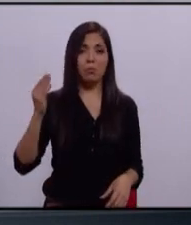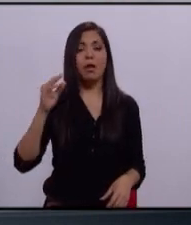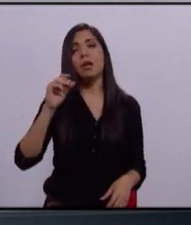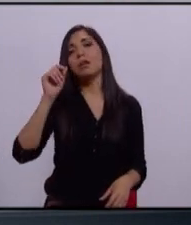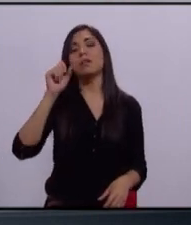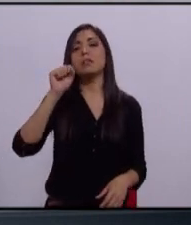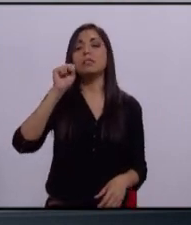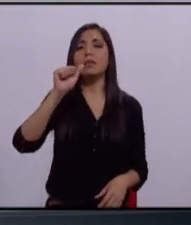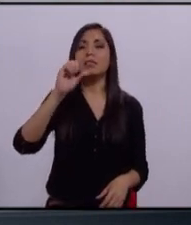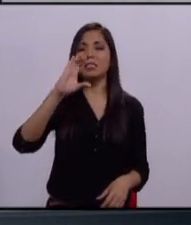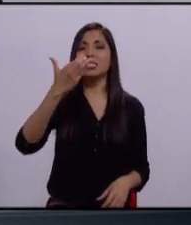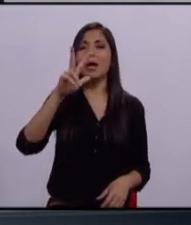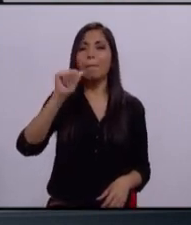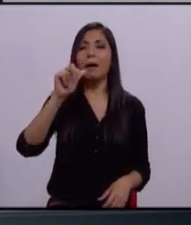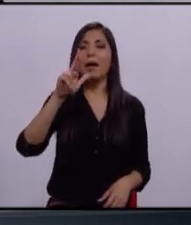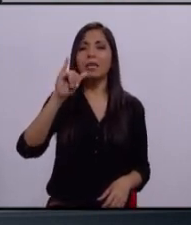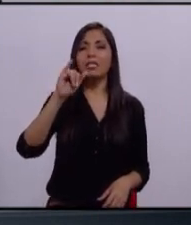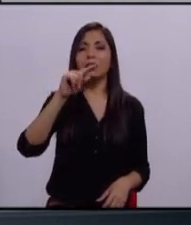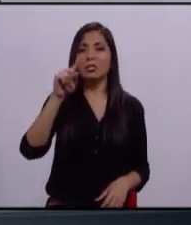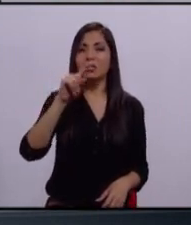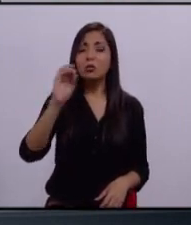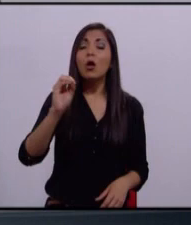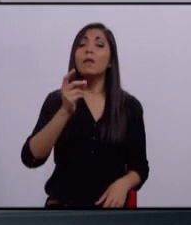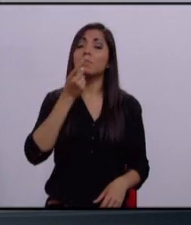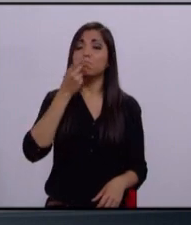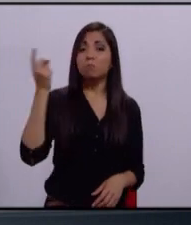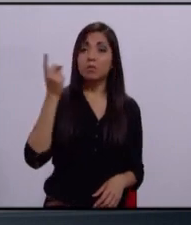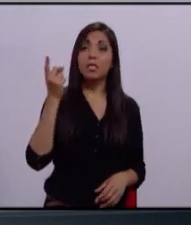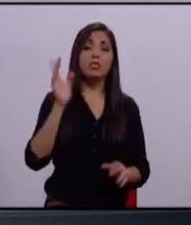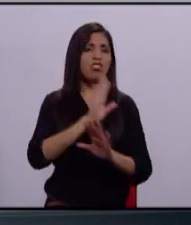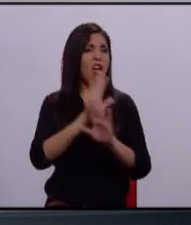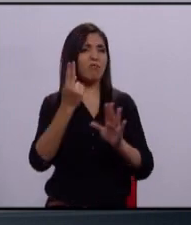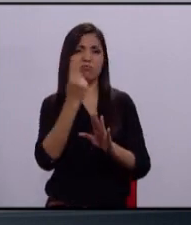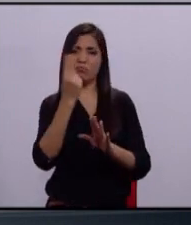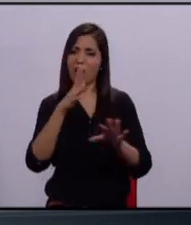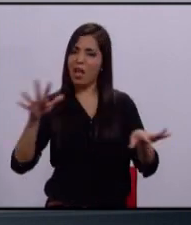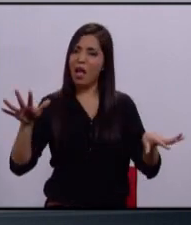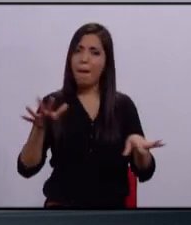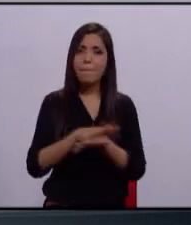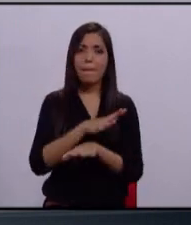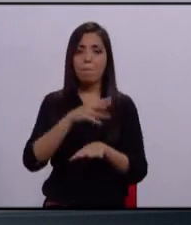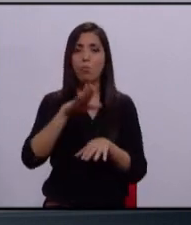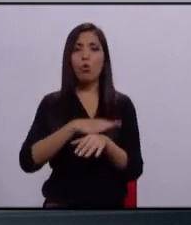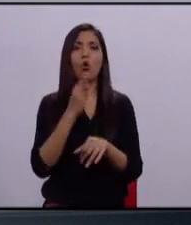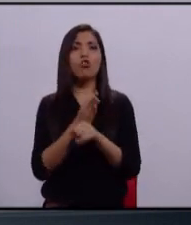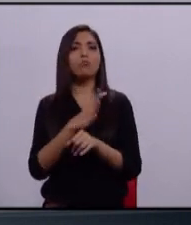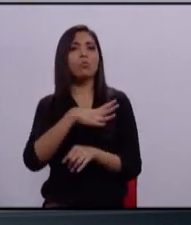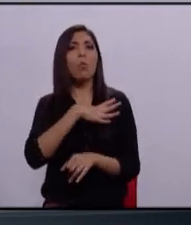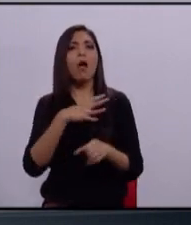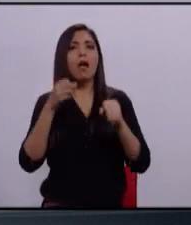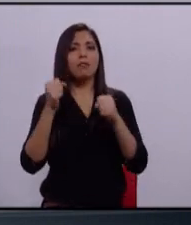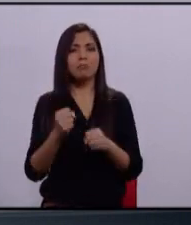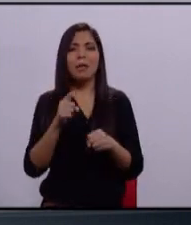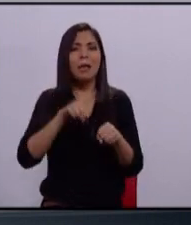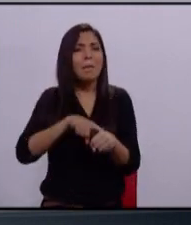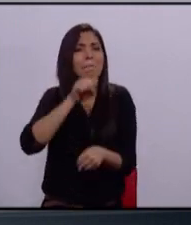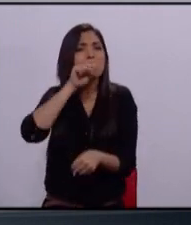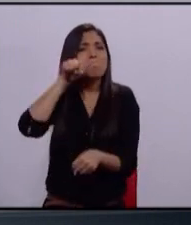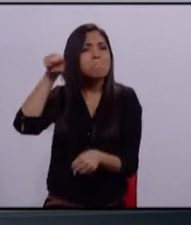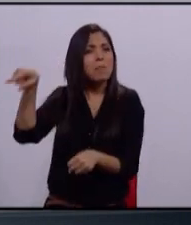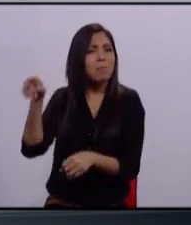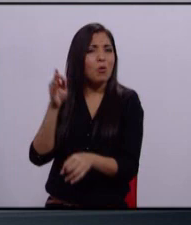nos habla acerca de que van a cambiar este modelo de inseguridad al cual él mismo pertenece.